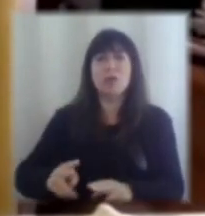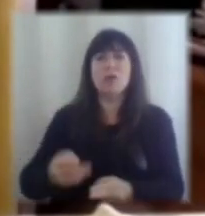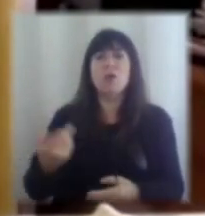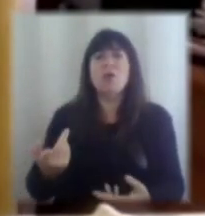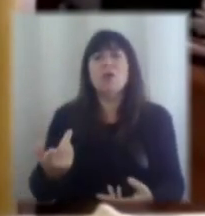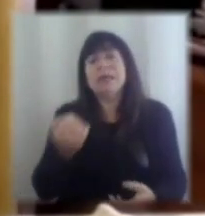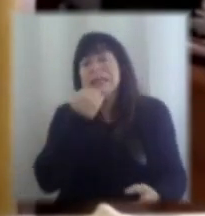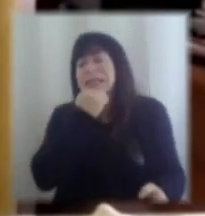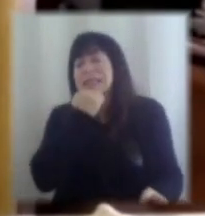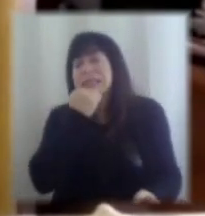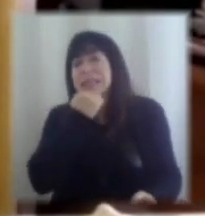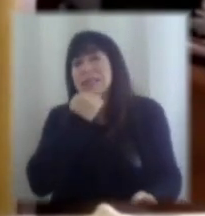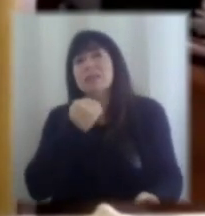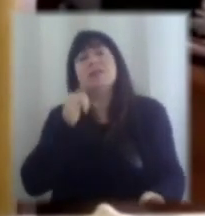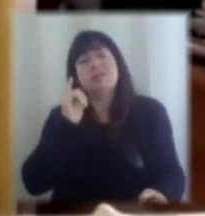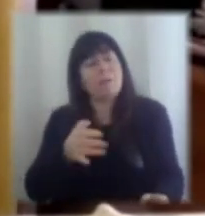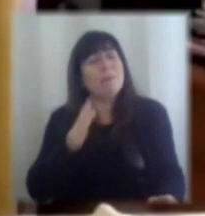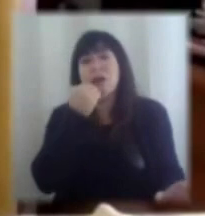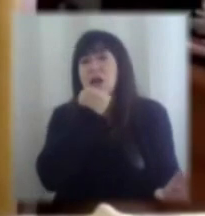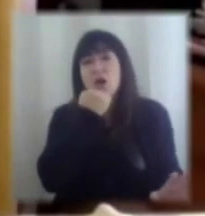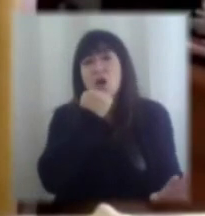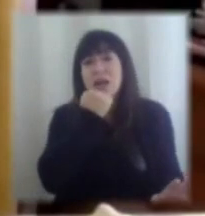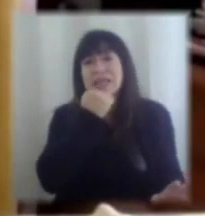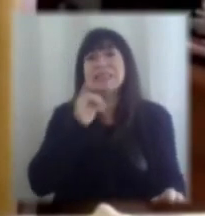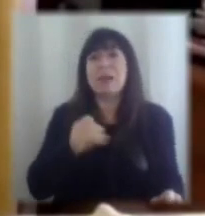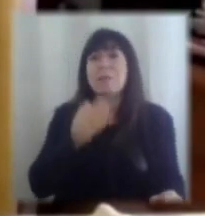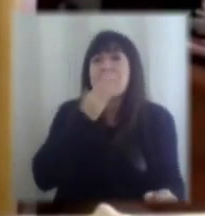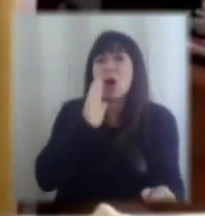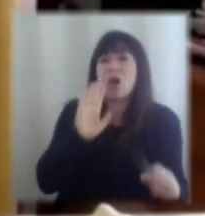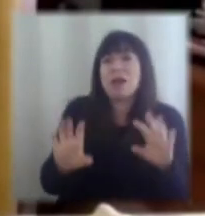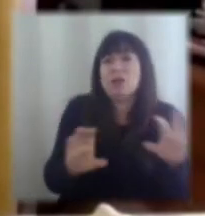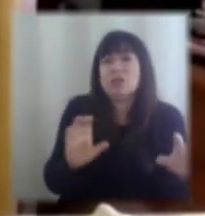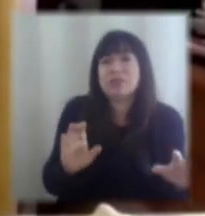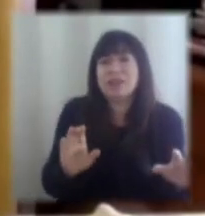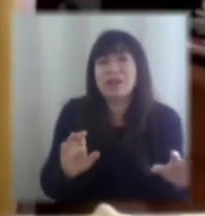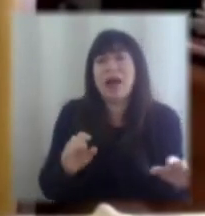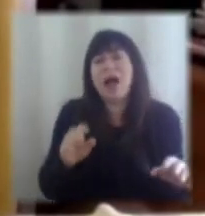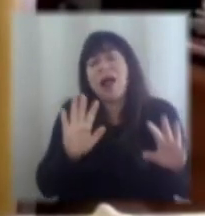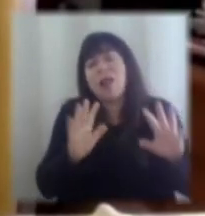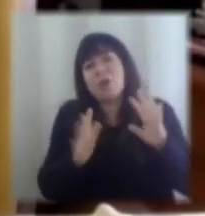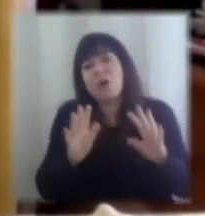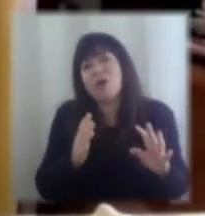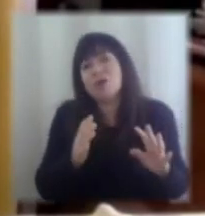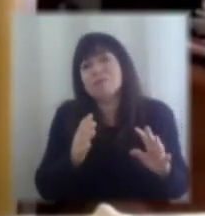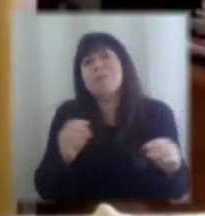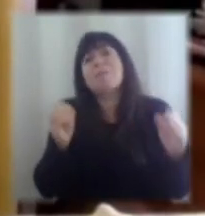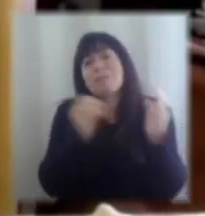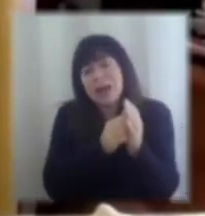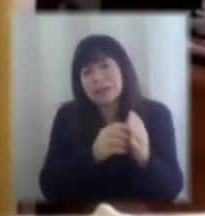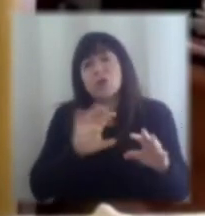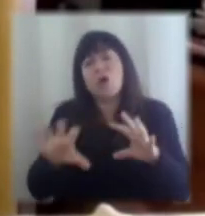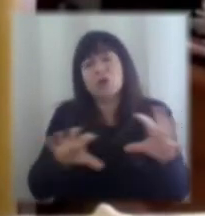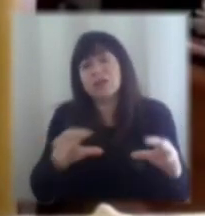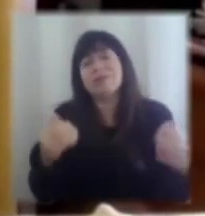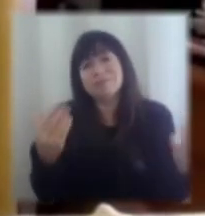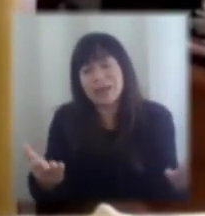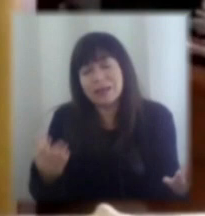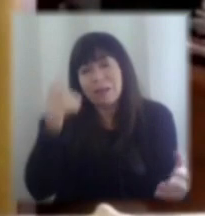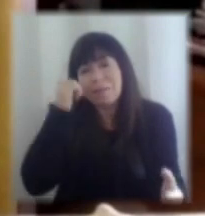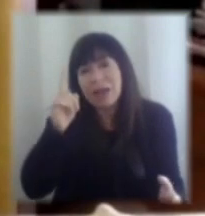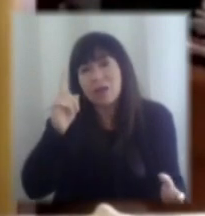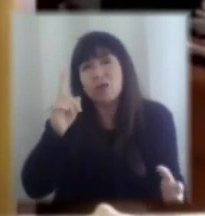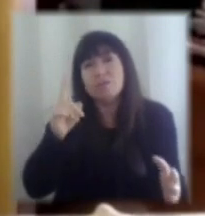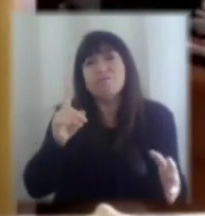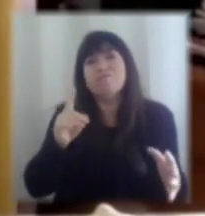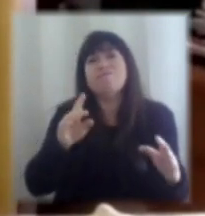cometido errores, siempre se cometen errores, siempre se podrían hacer mejor las cosas, siempre quizás podríamos haber hecho más, pero a veces con espejo